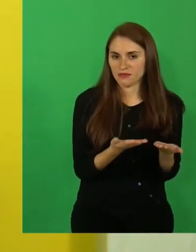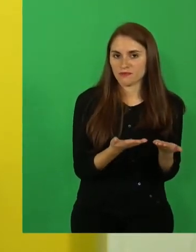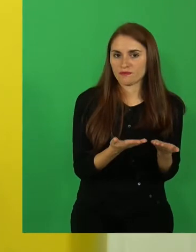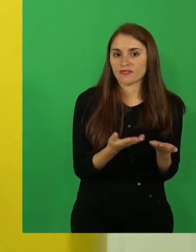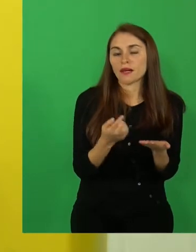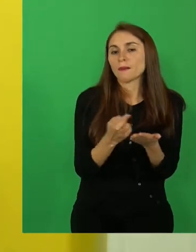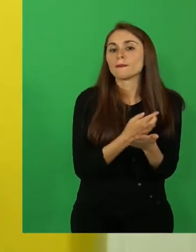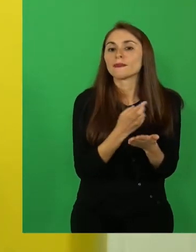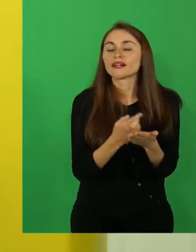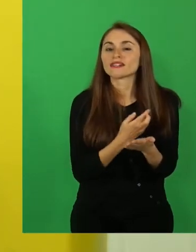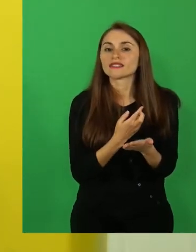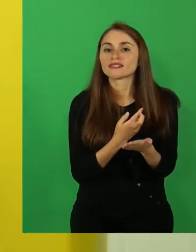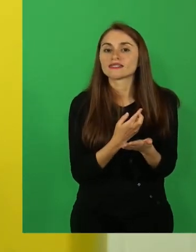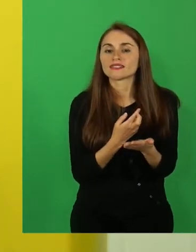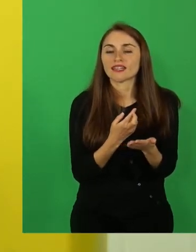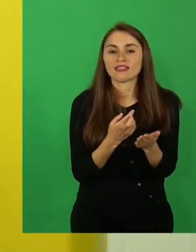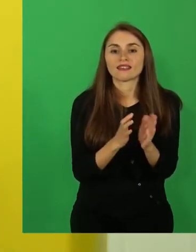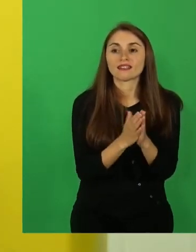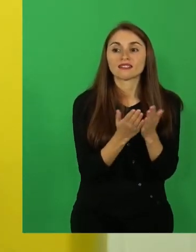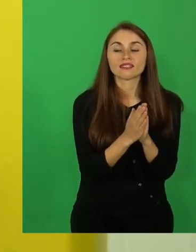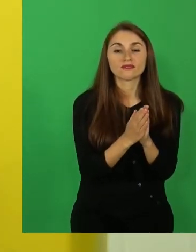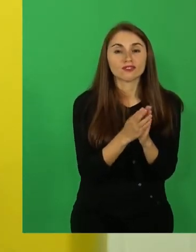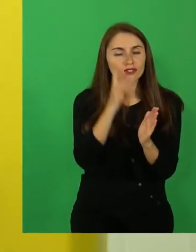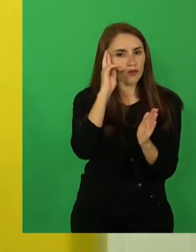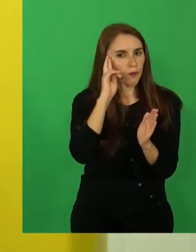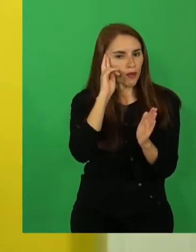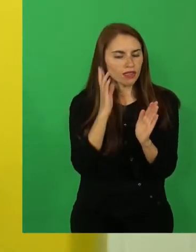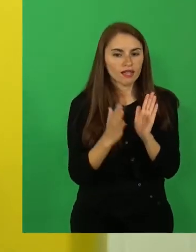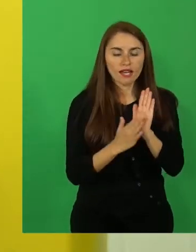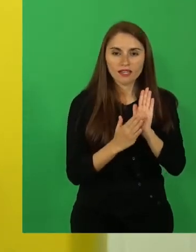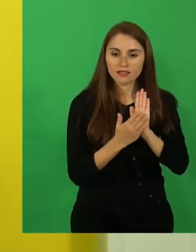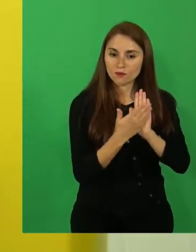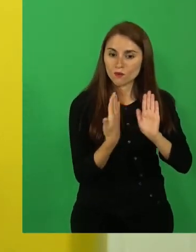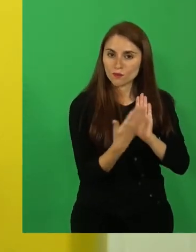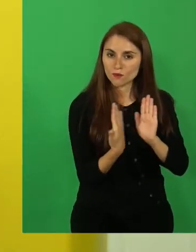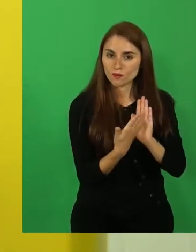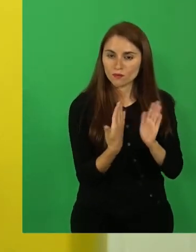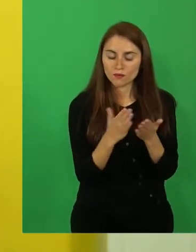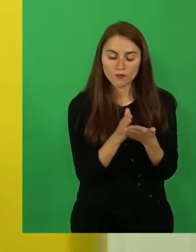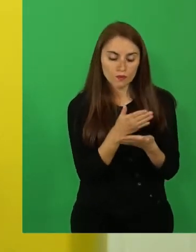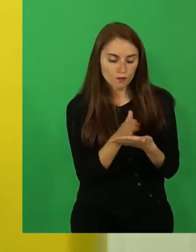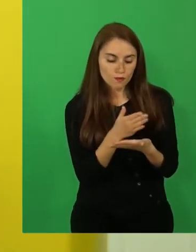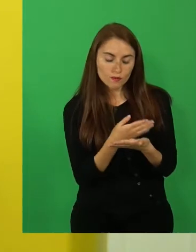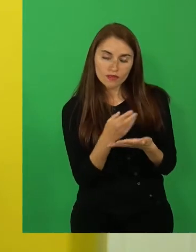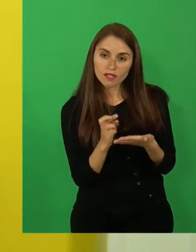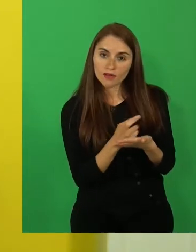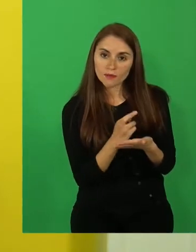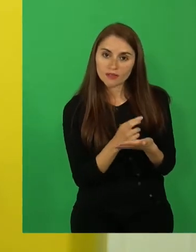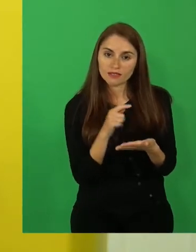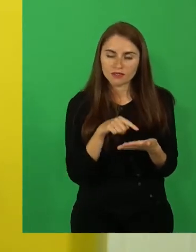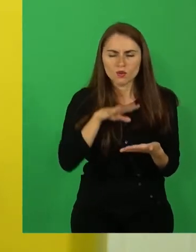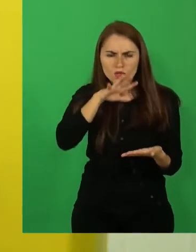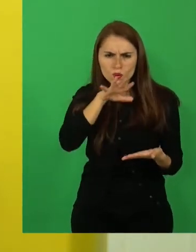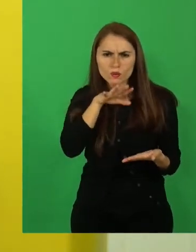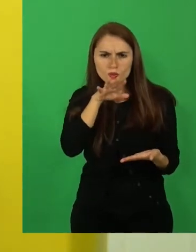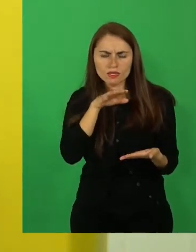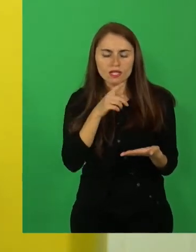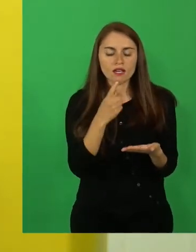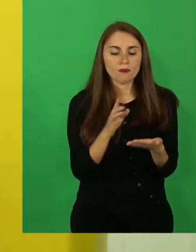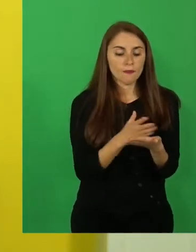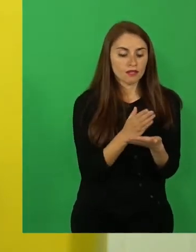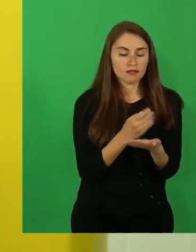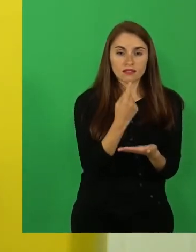Página del libro, recuerden, su libro, utilícenlo, página